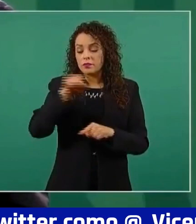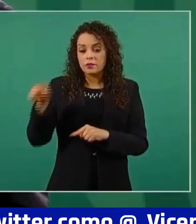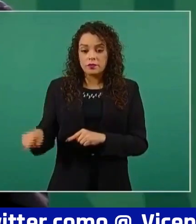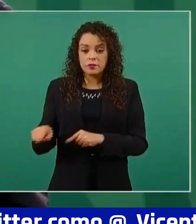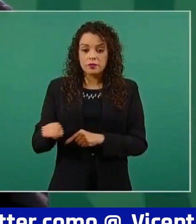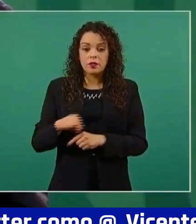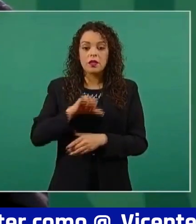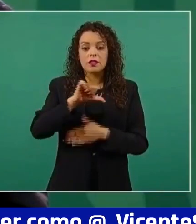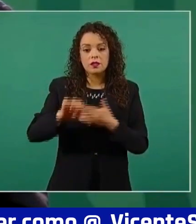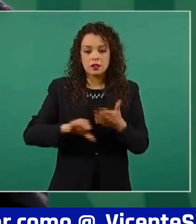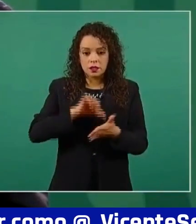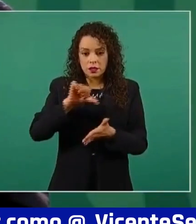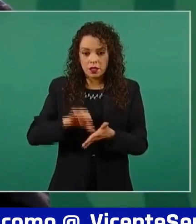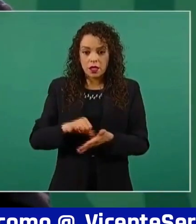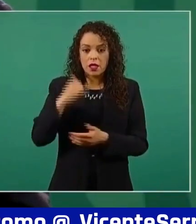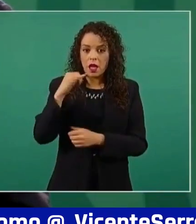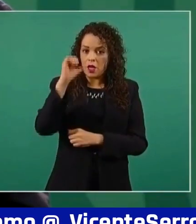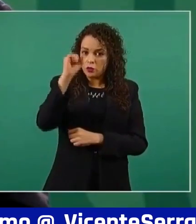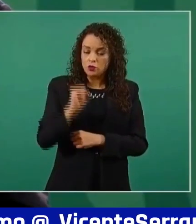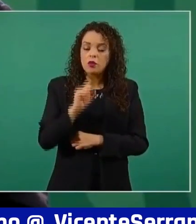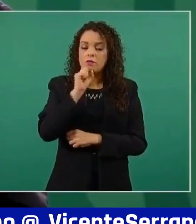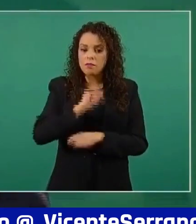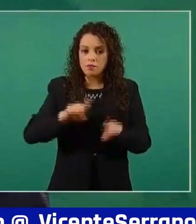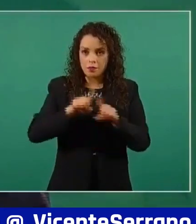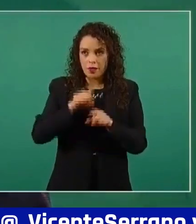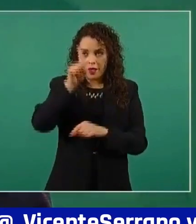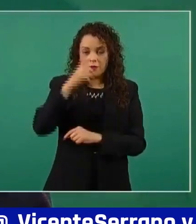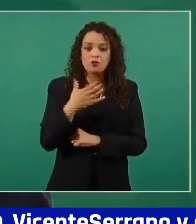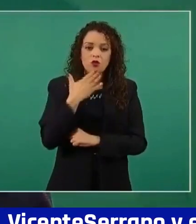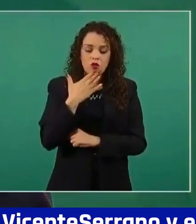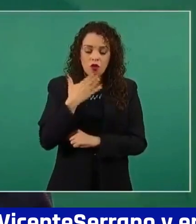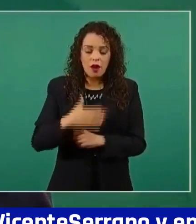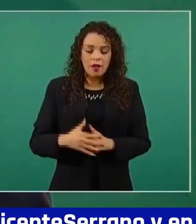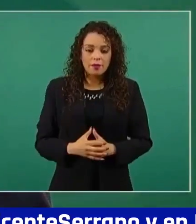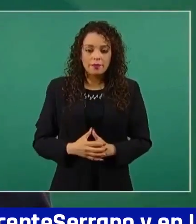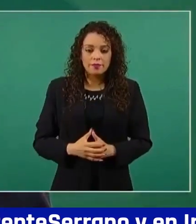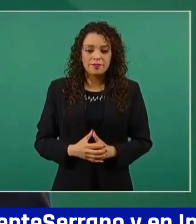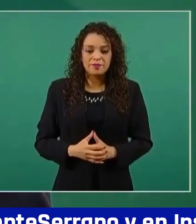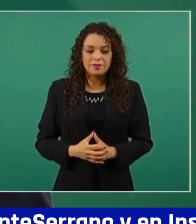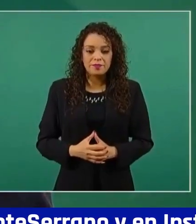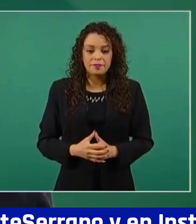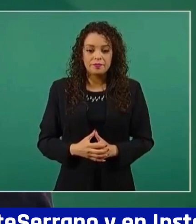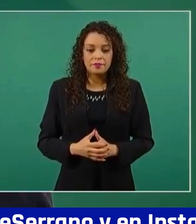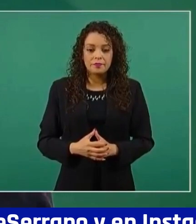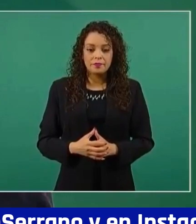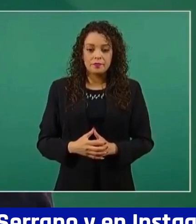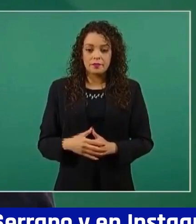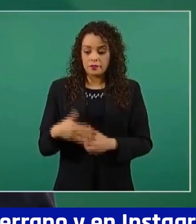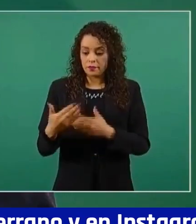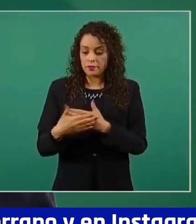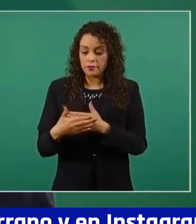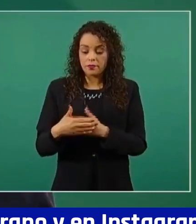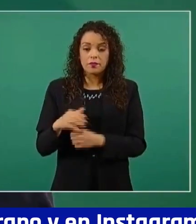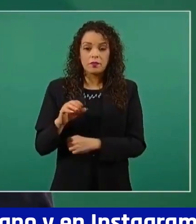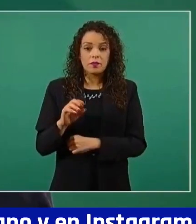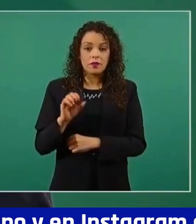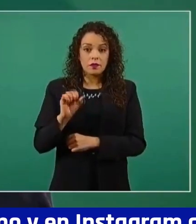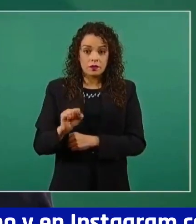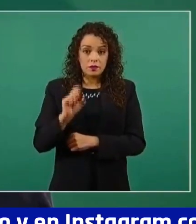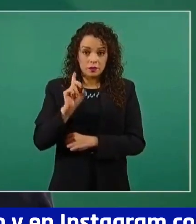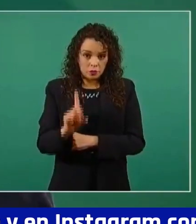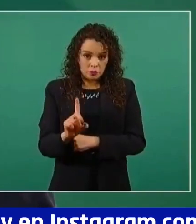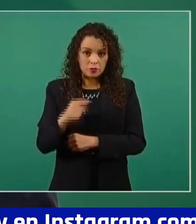y voy a estar en el sur de Sonora. Este fin de semana voy a Baja California.